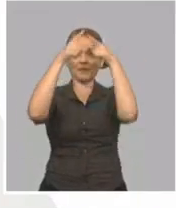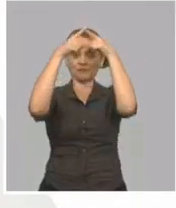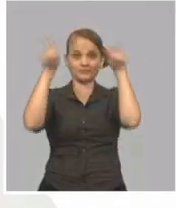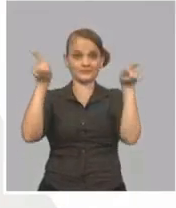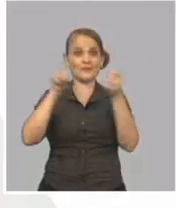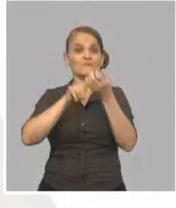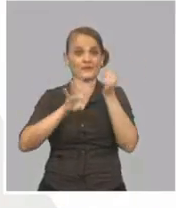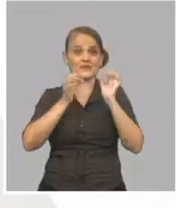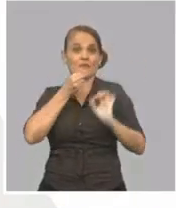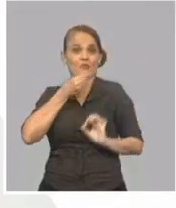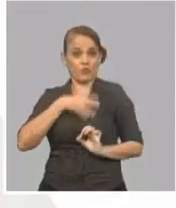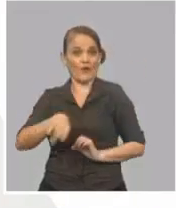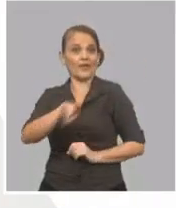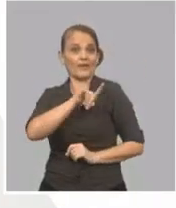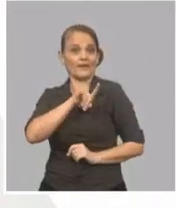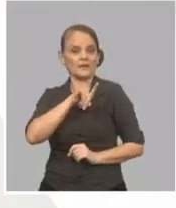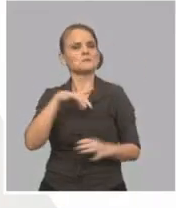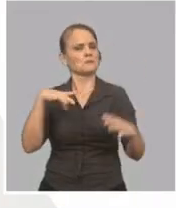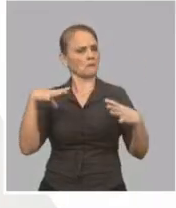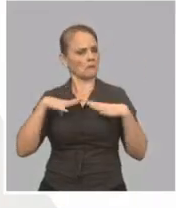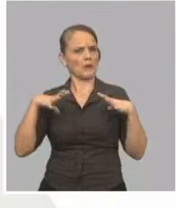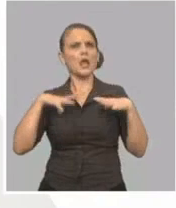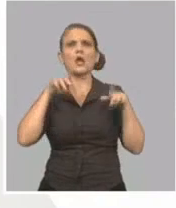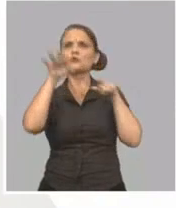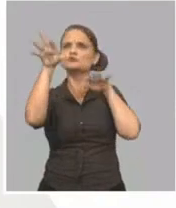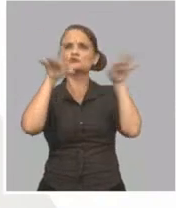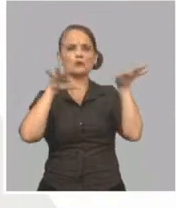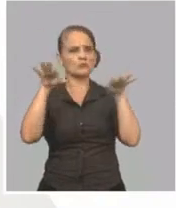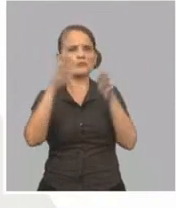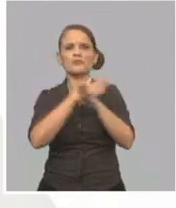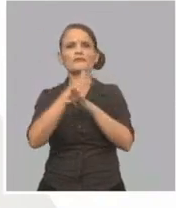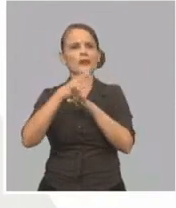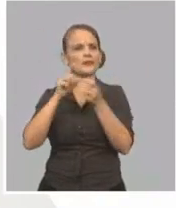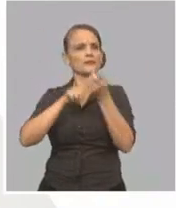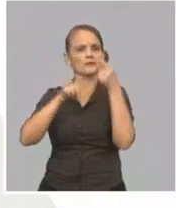esta etapa, en la normalidad,